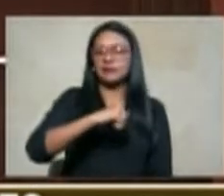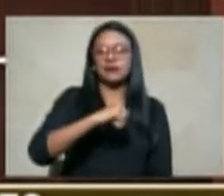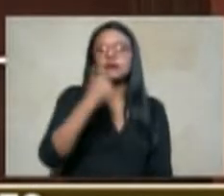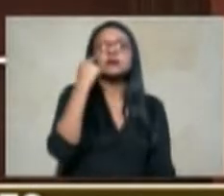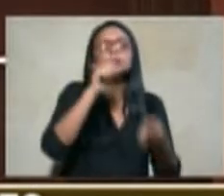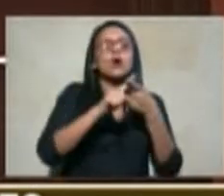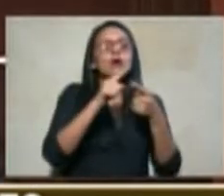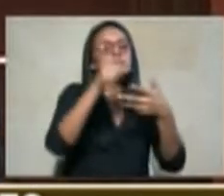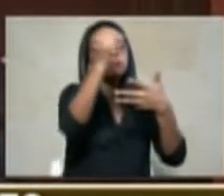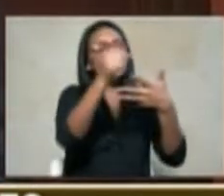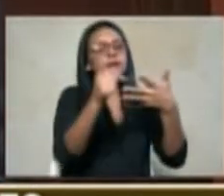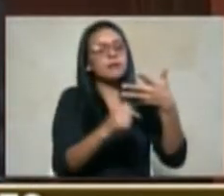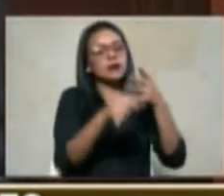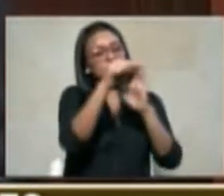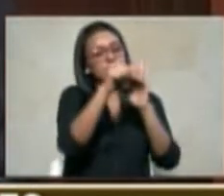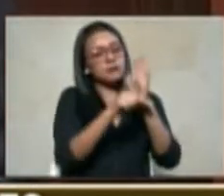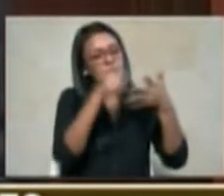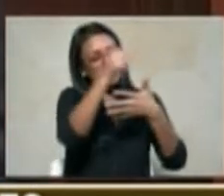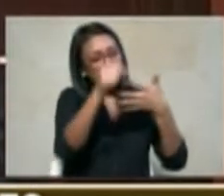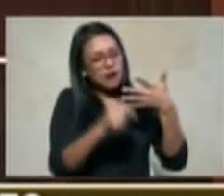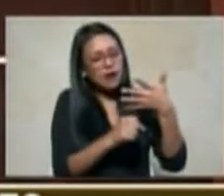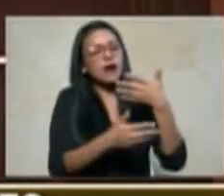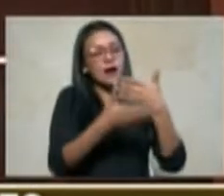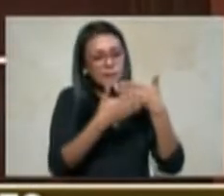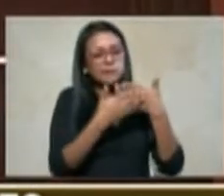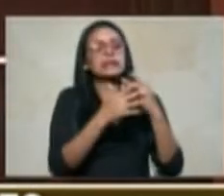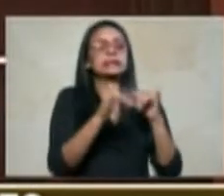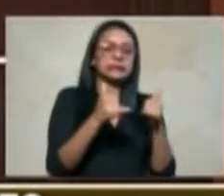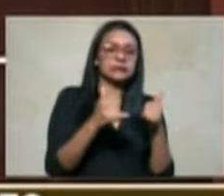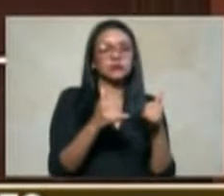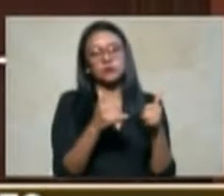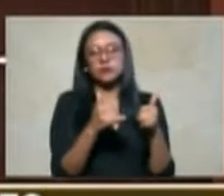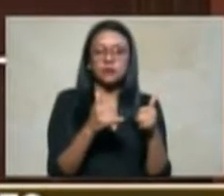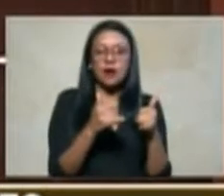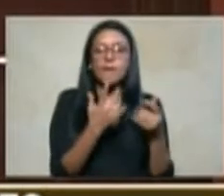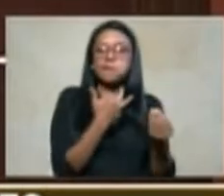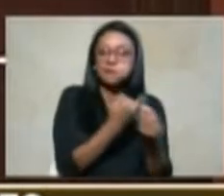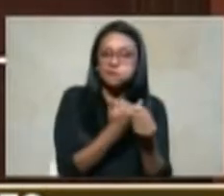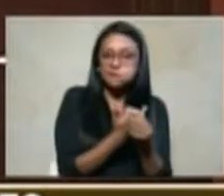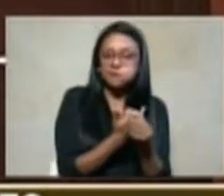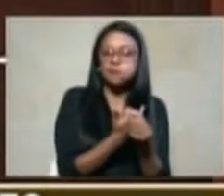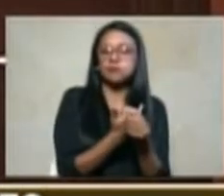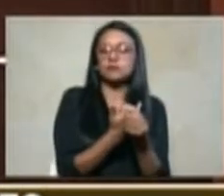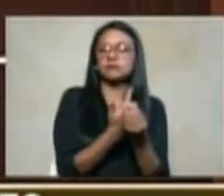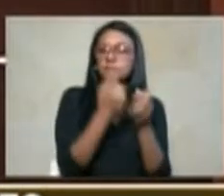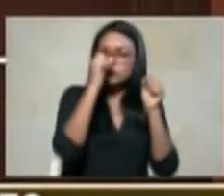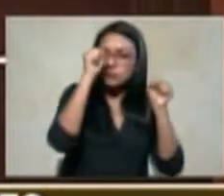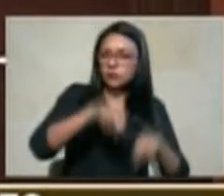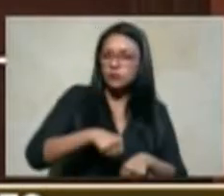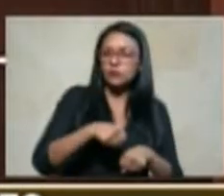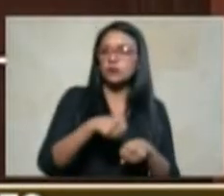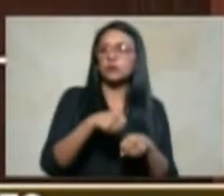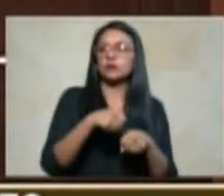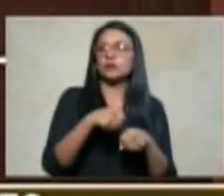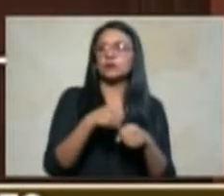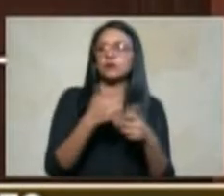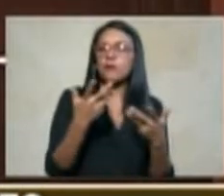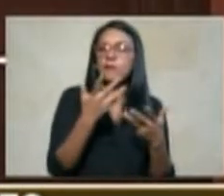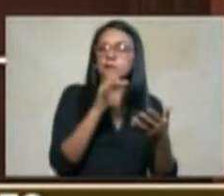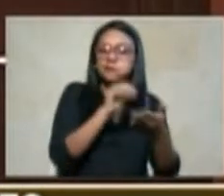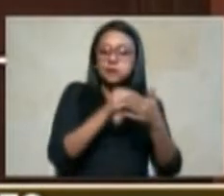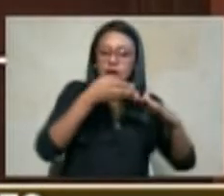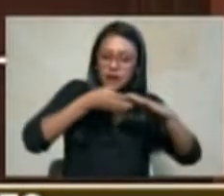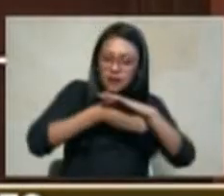para determinar si o no existe la facultad de tener que acceder a la etapa